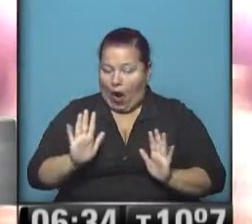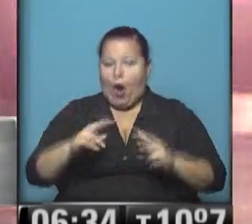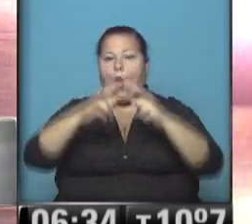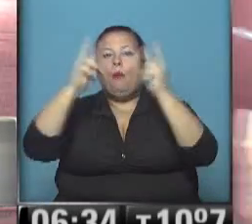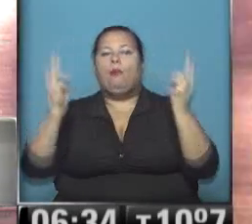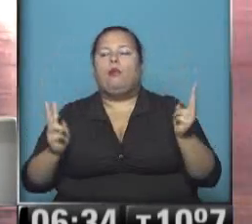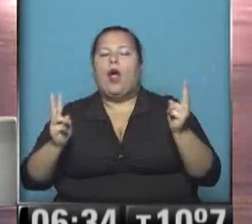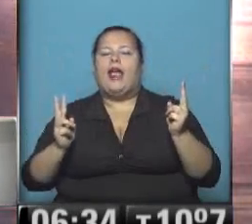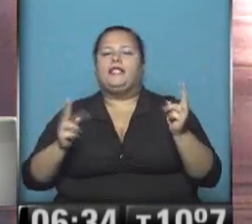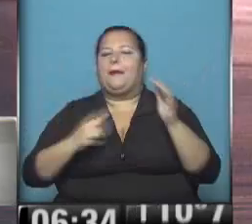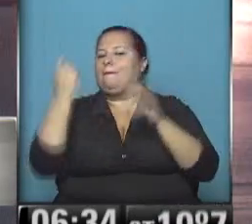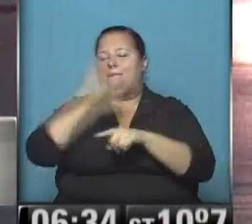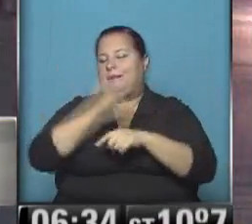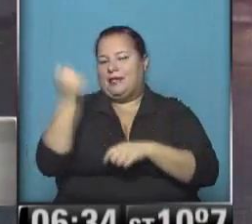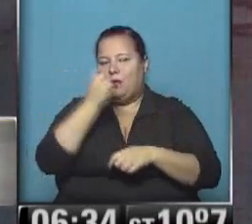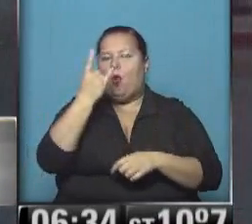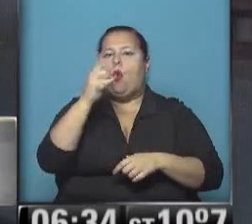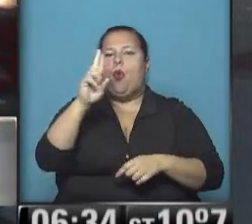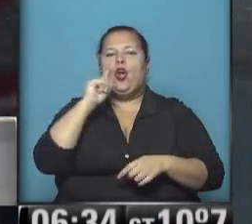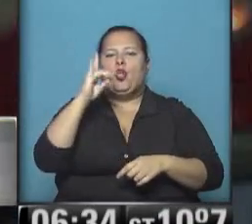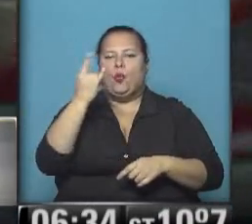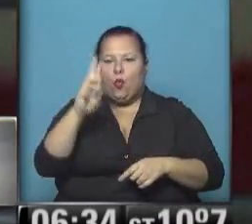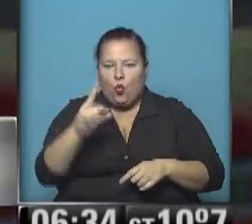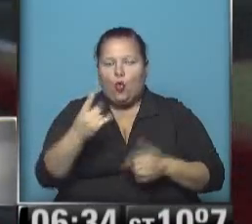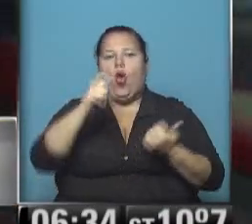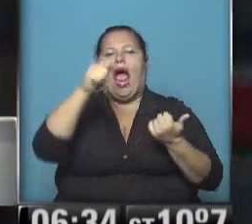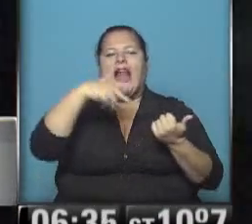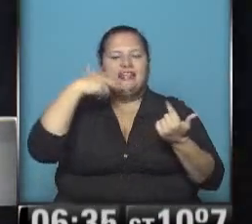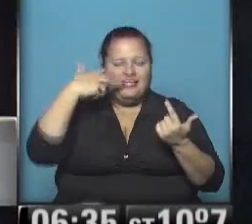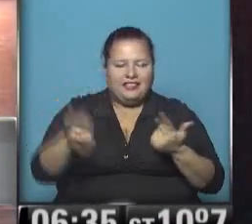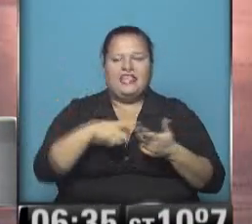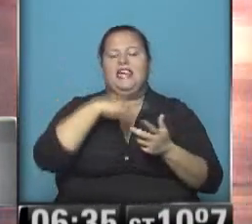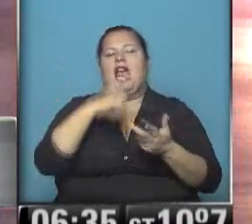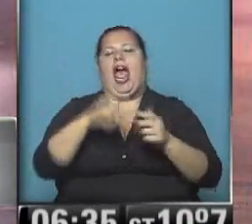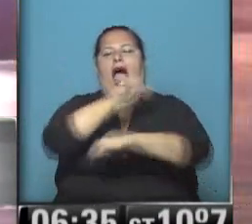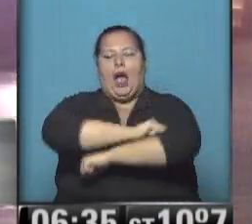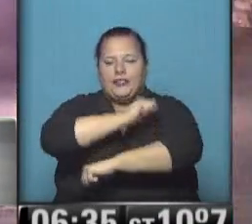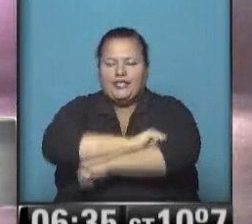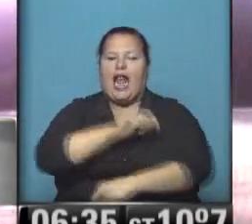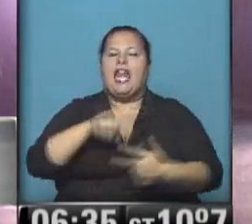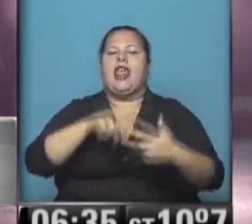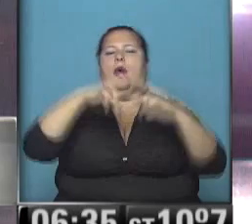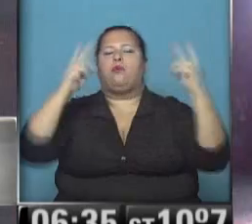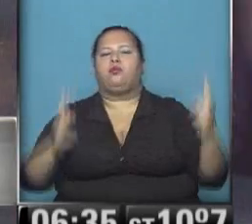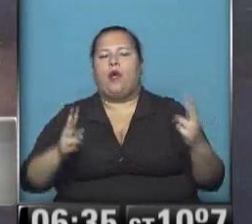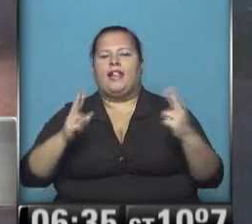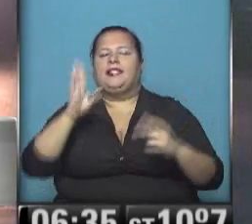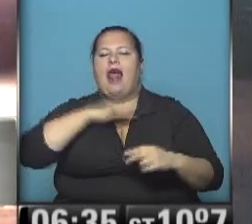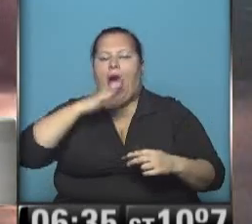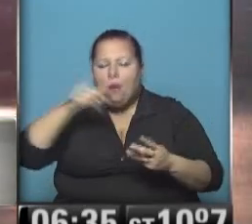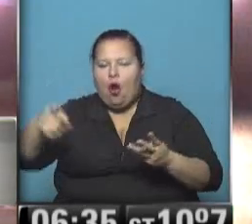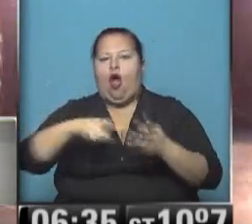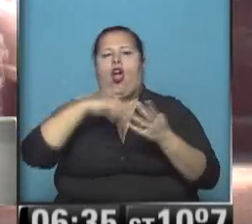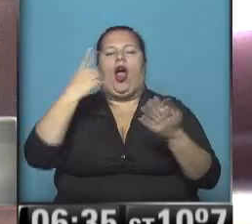puentes principales como Puente Oliburgo Puente Alcina, Puente Avellaneda, Puente de la Boca